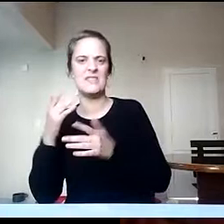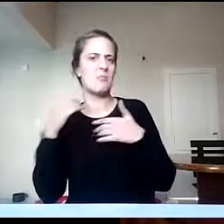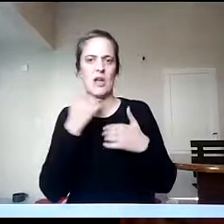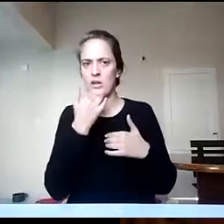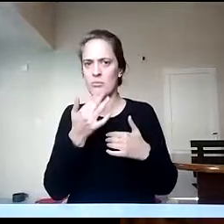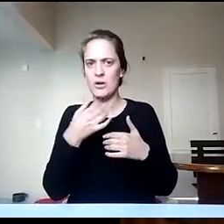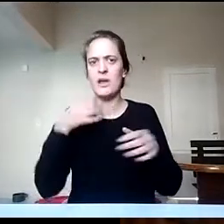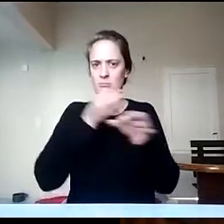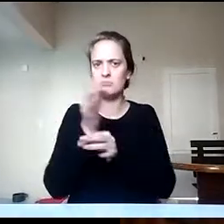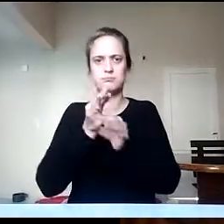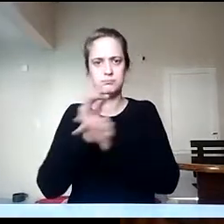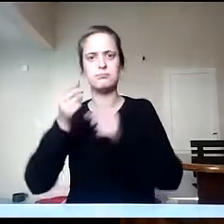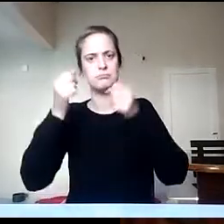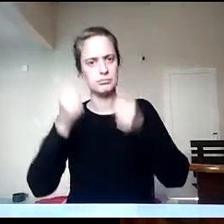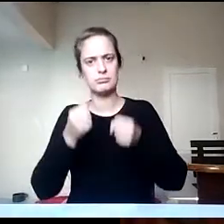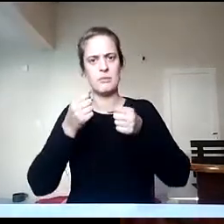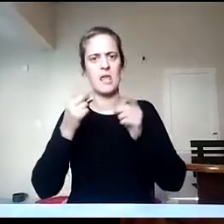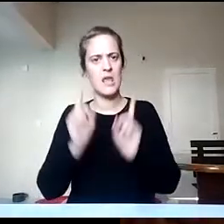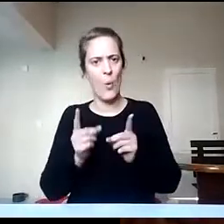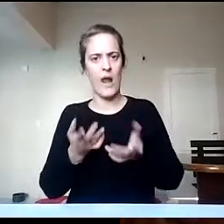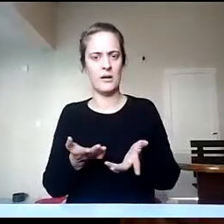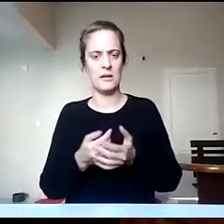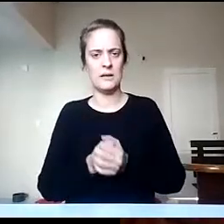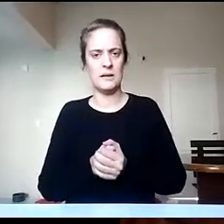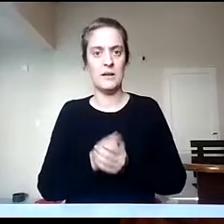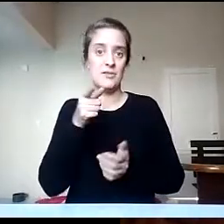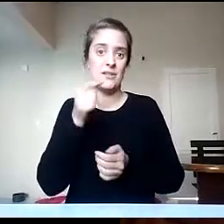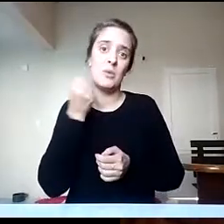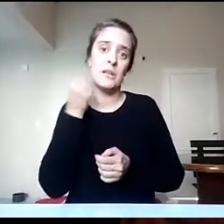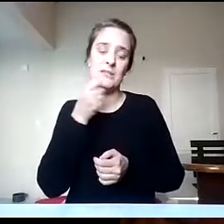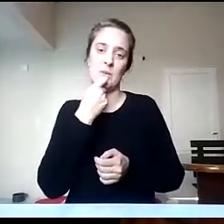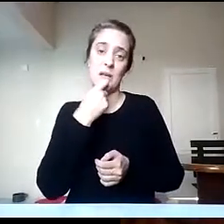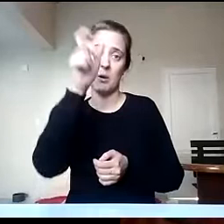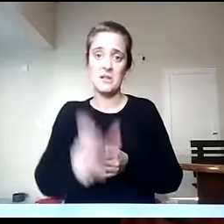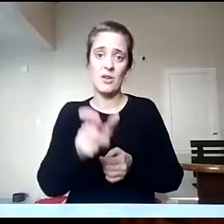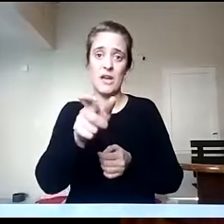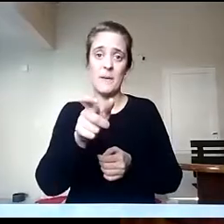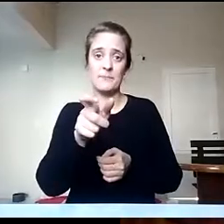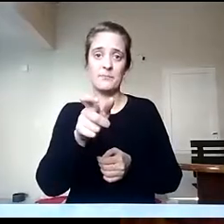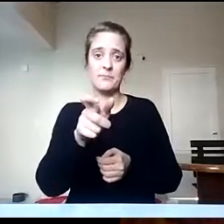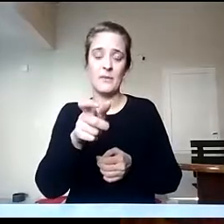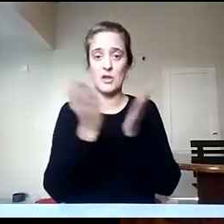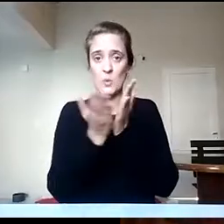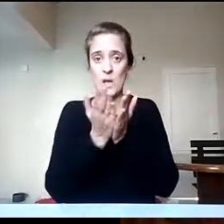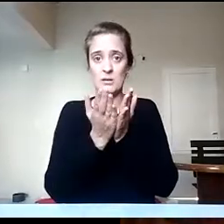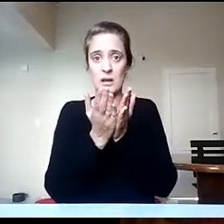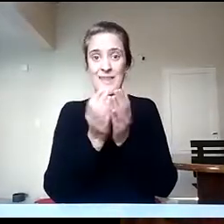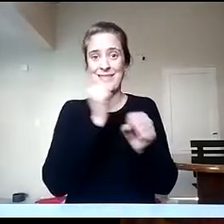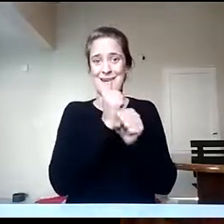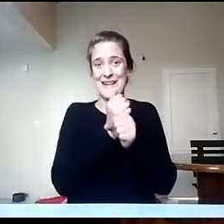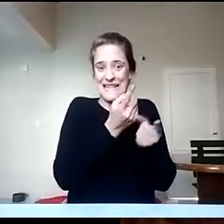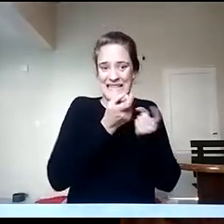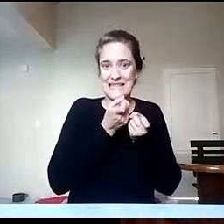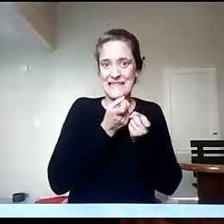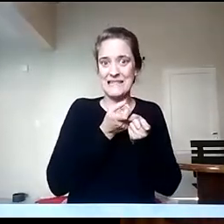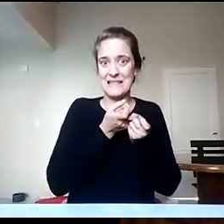sobre todo si algún estudiante tiene la necesidad de trabajar y no lo puede hacer en todos